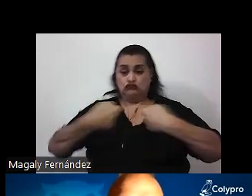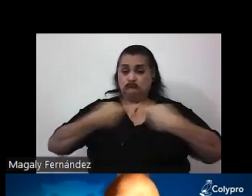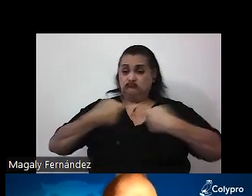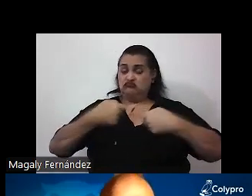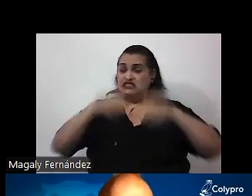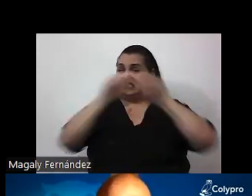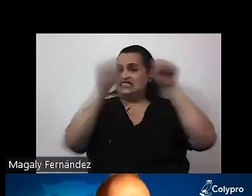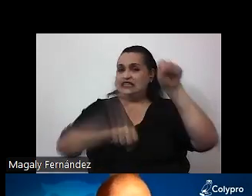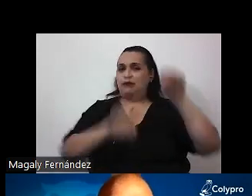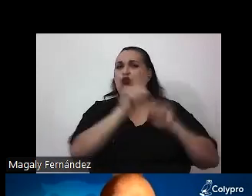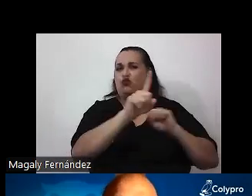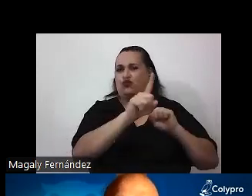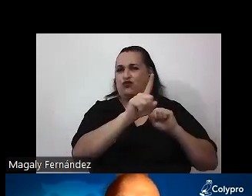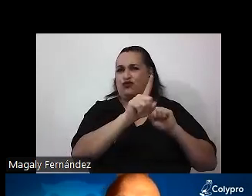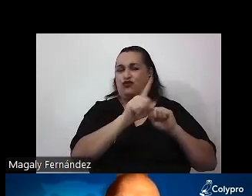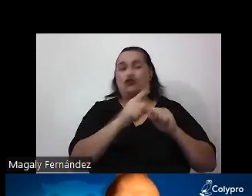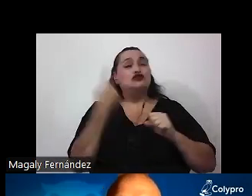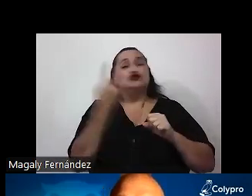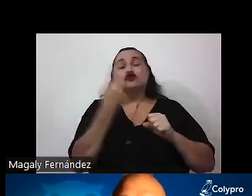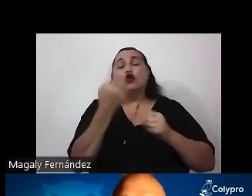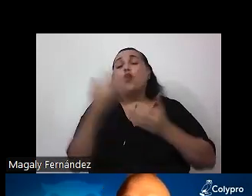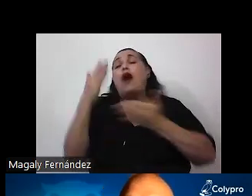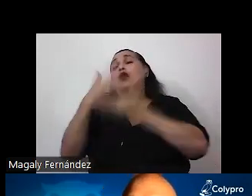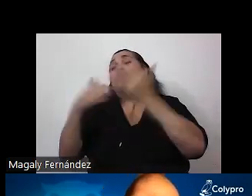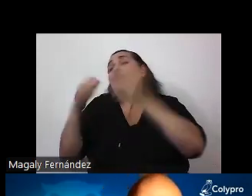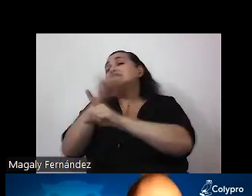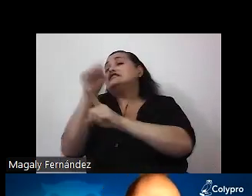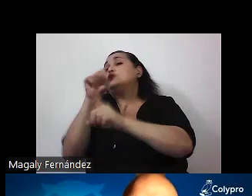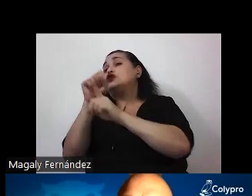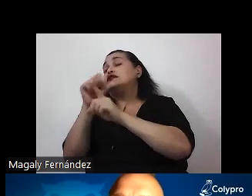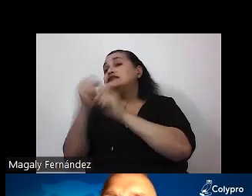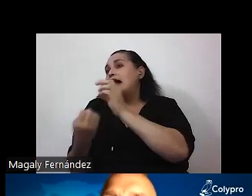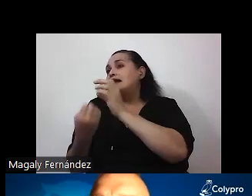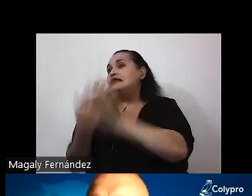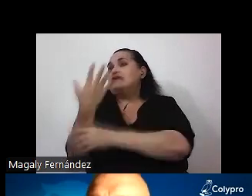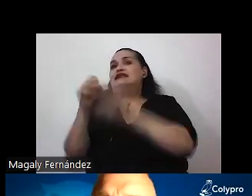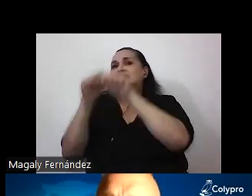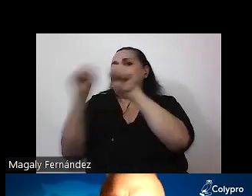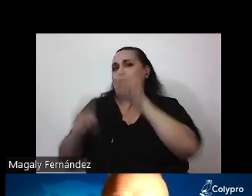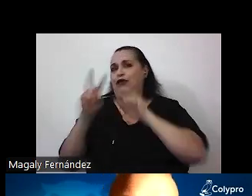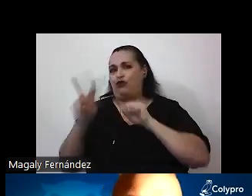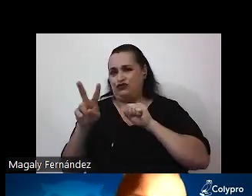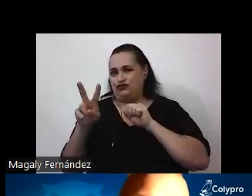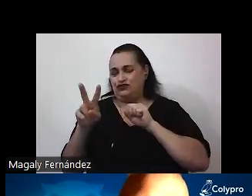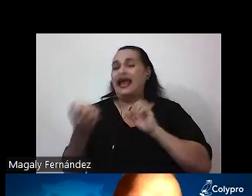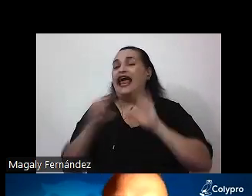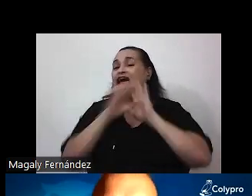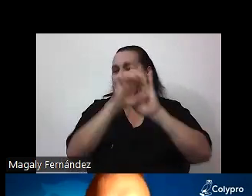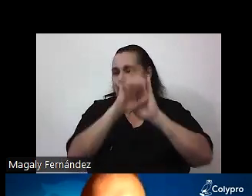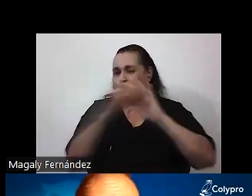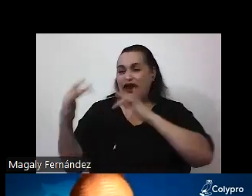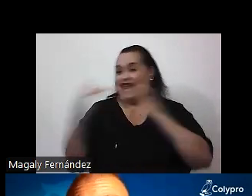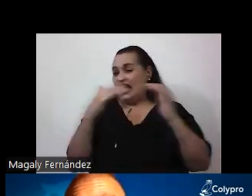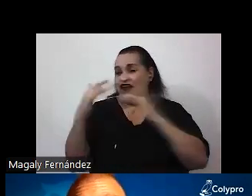solamente en determinadas circunstancias problemáticas se activa el sistema 2. Vuelvo al ejemplo de la guerra con Ucrania.